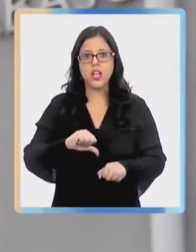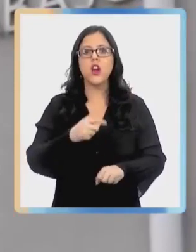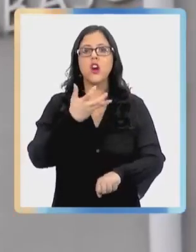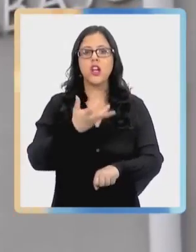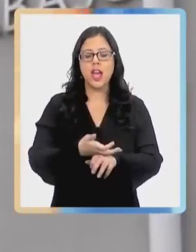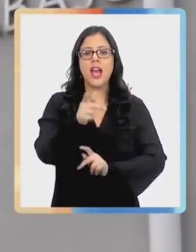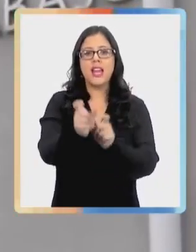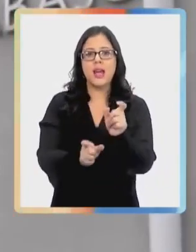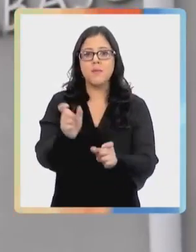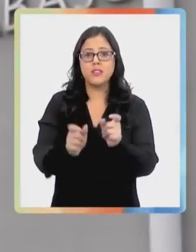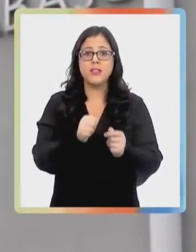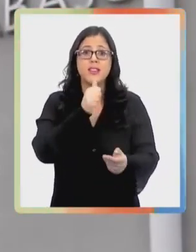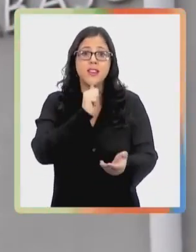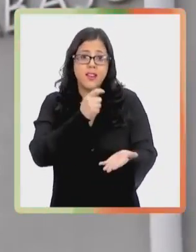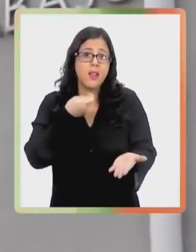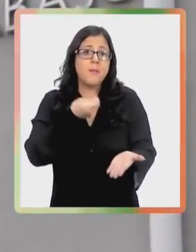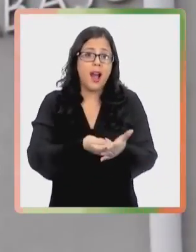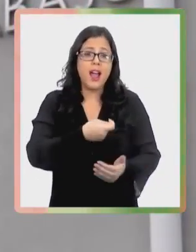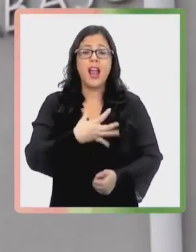le deben a sus hijos.